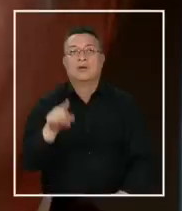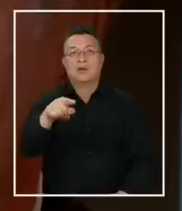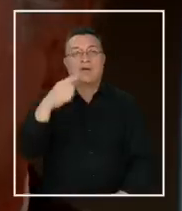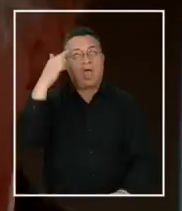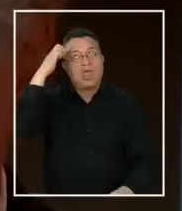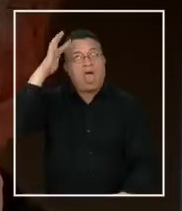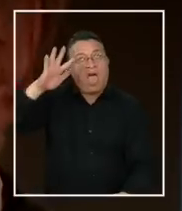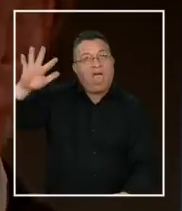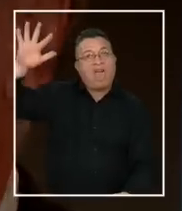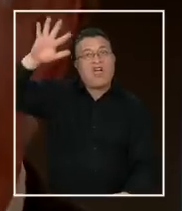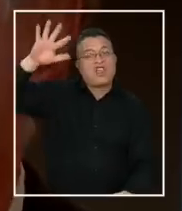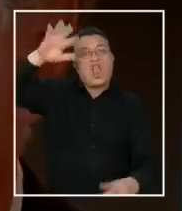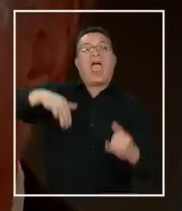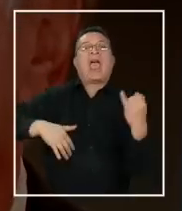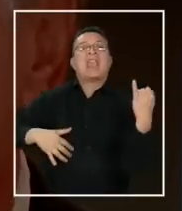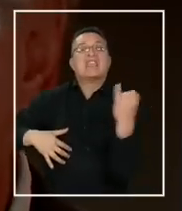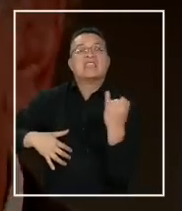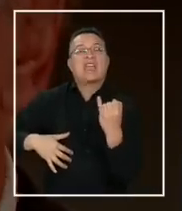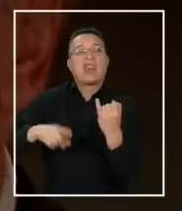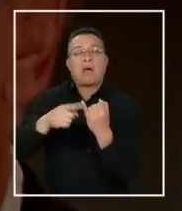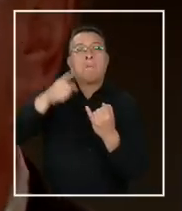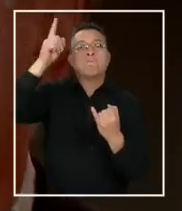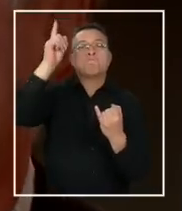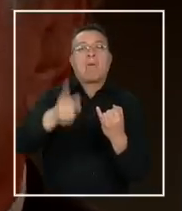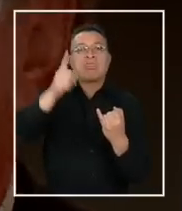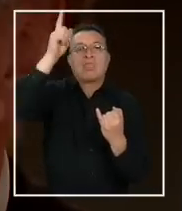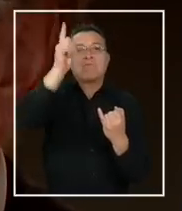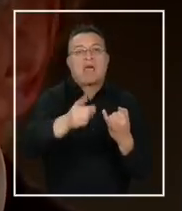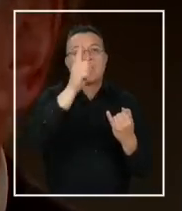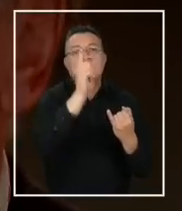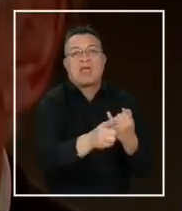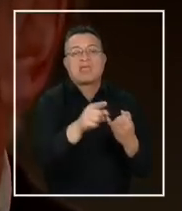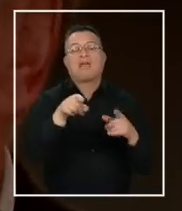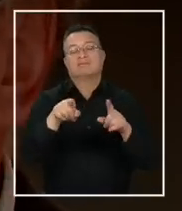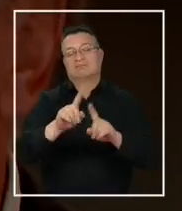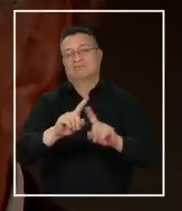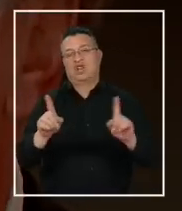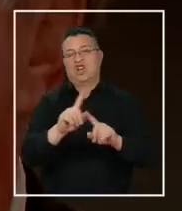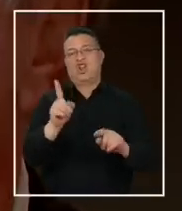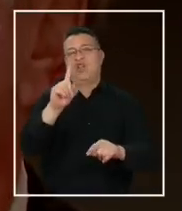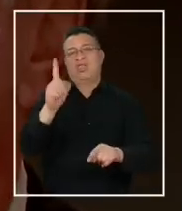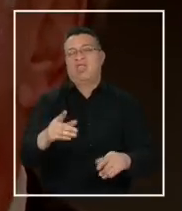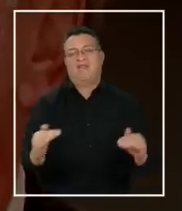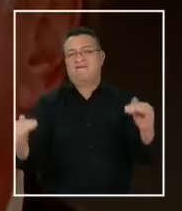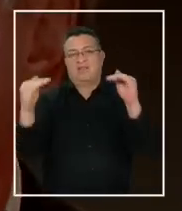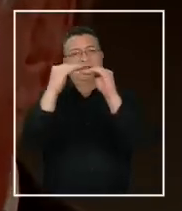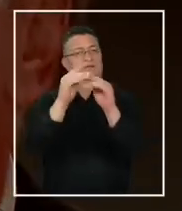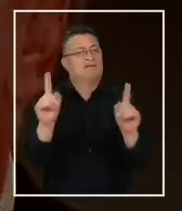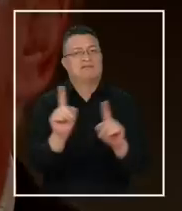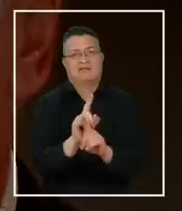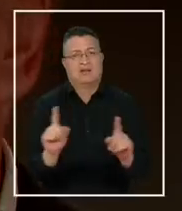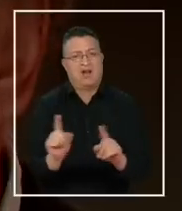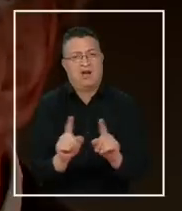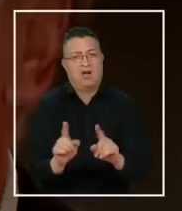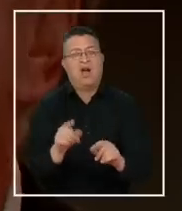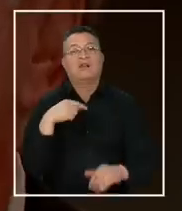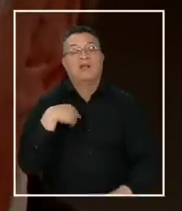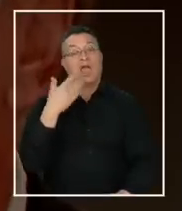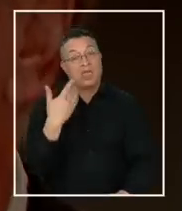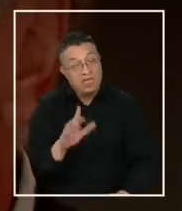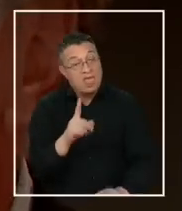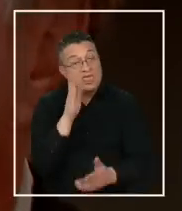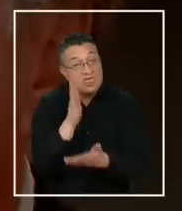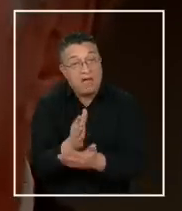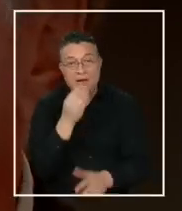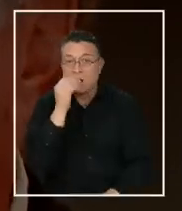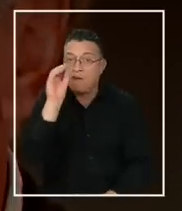Ideología de izquierda que se está imponiendo y que creemos que no corresponde y que debemos advertirle a